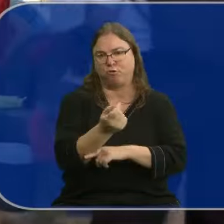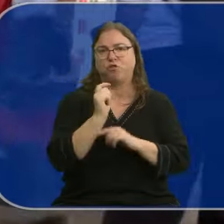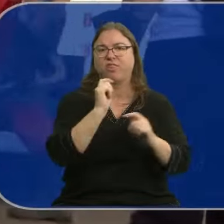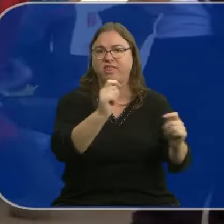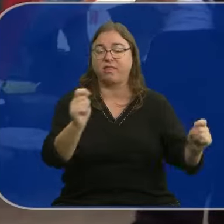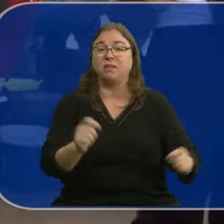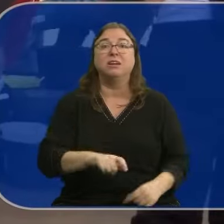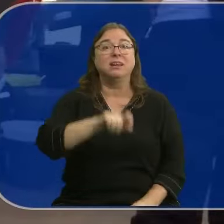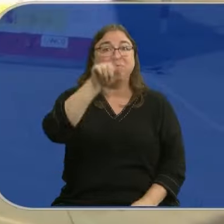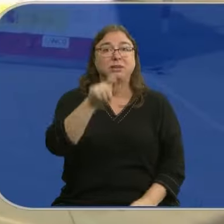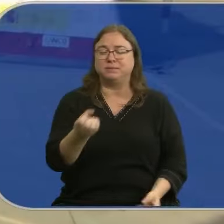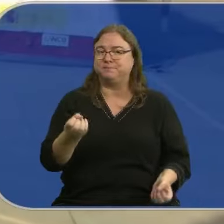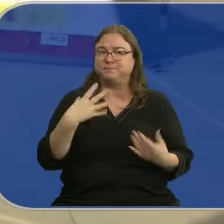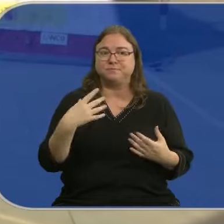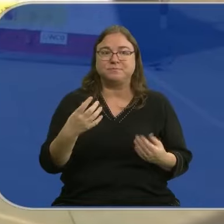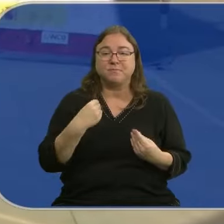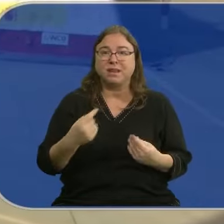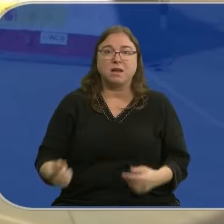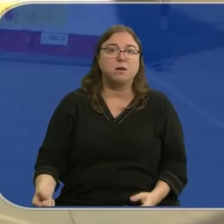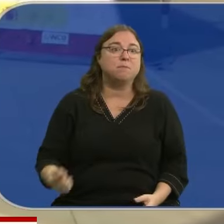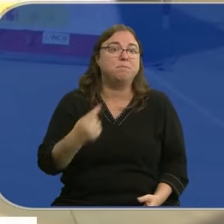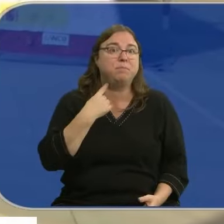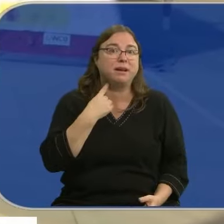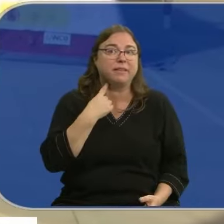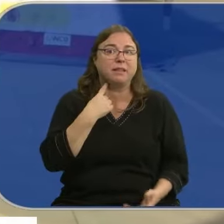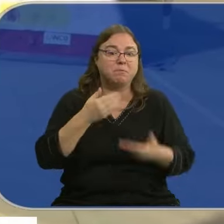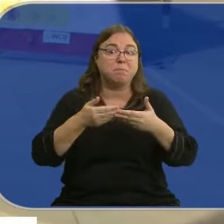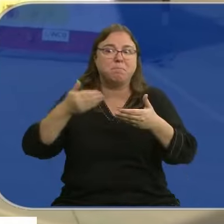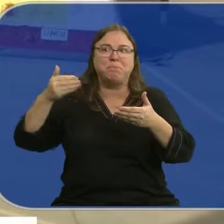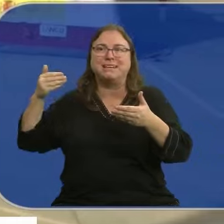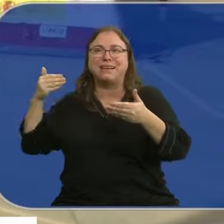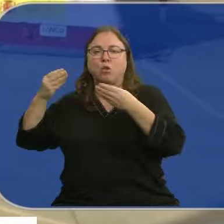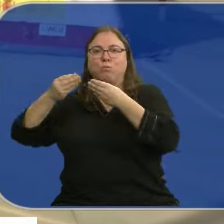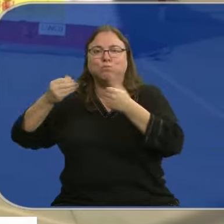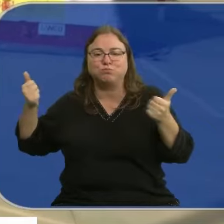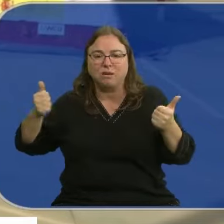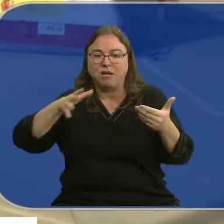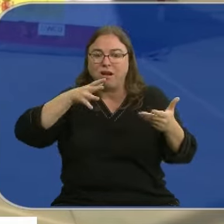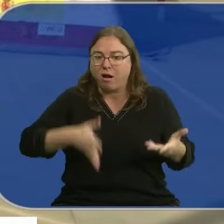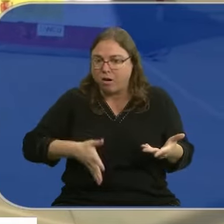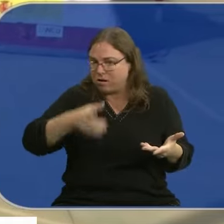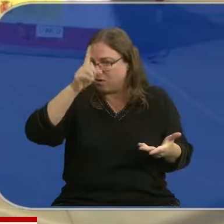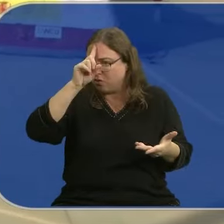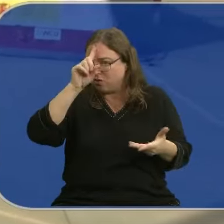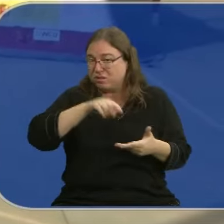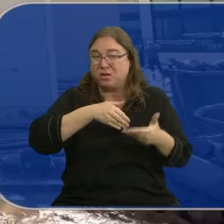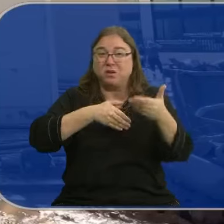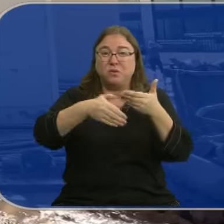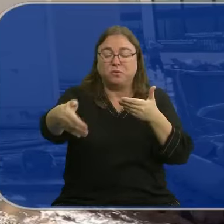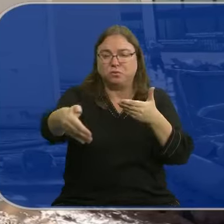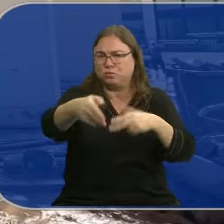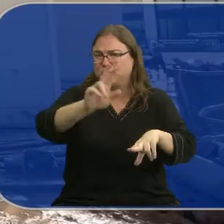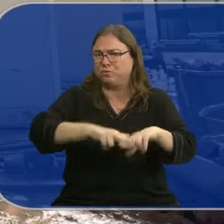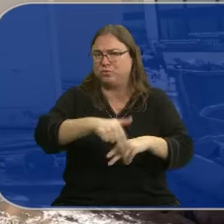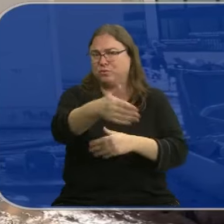Que estas personas se manifiestan que han perdido su pasado, no saben qué presente tienen y el futuro lo ven muy mal.